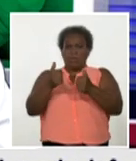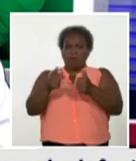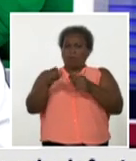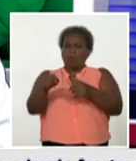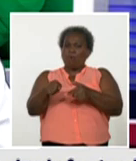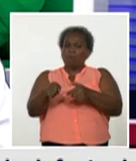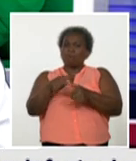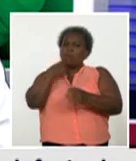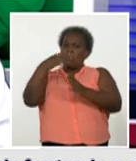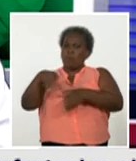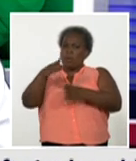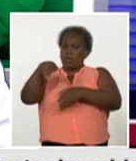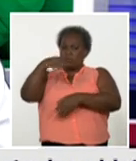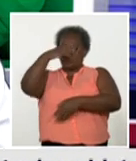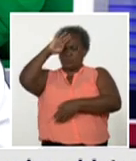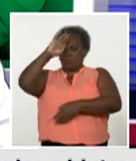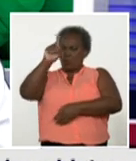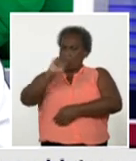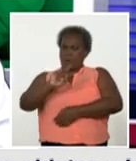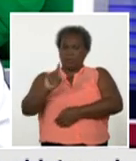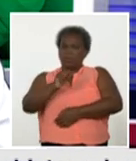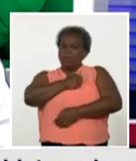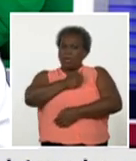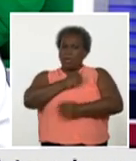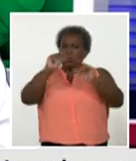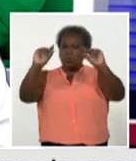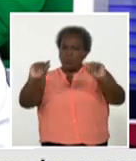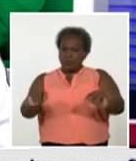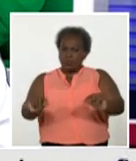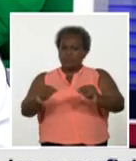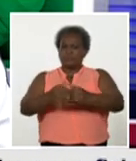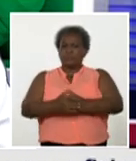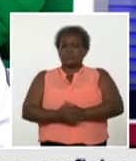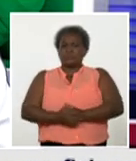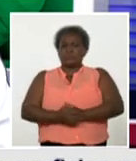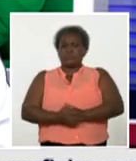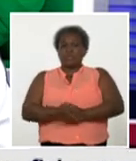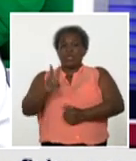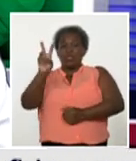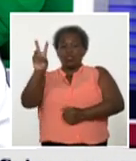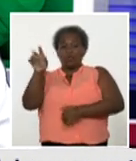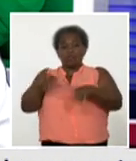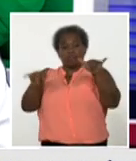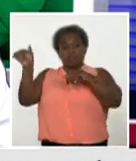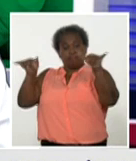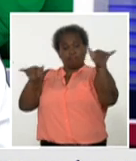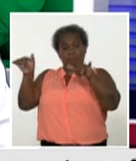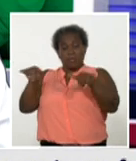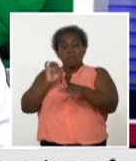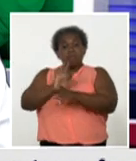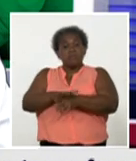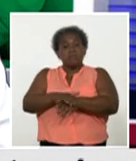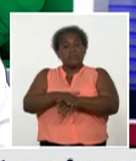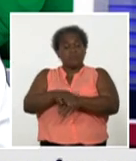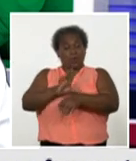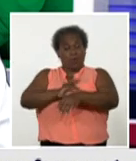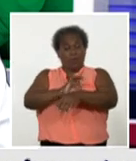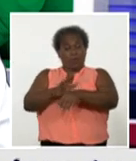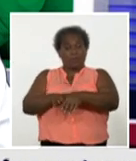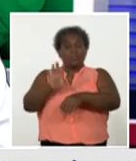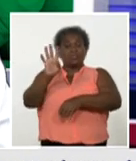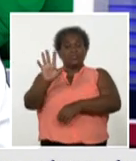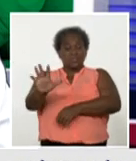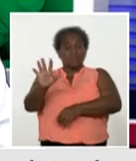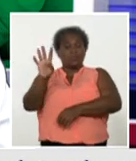que trabajamos para que se logre disminuir dos evacuados al principio de la pandemia 54 que